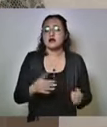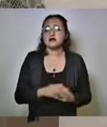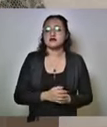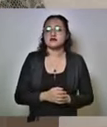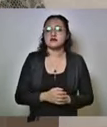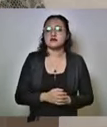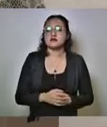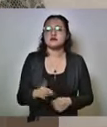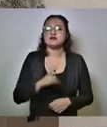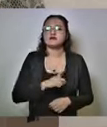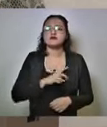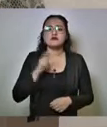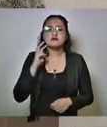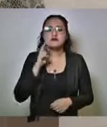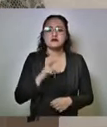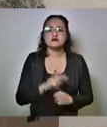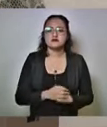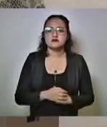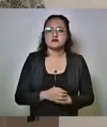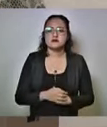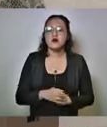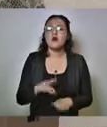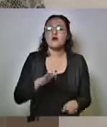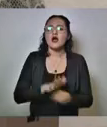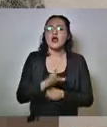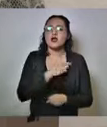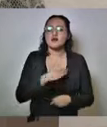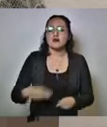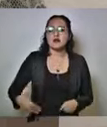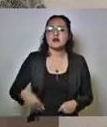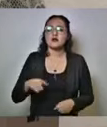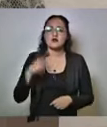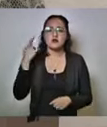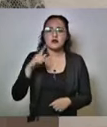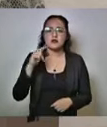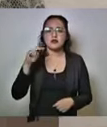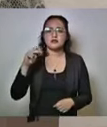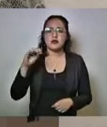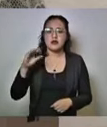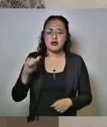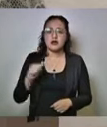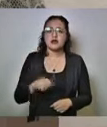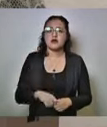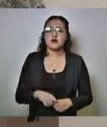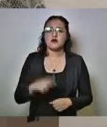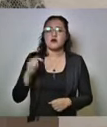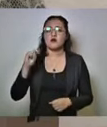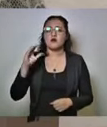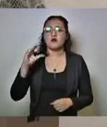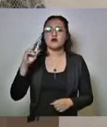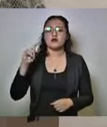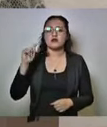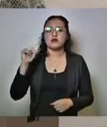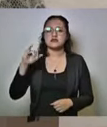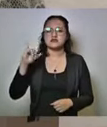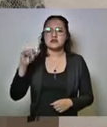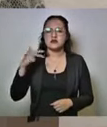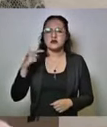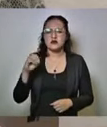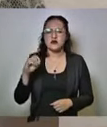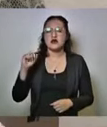visitados los siguientes municipios, Puebla, Tepeaca, Cuautlancingo, Acajete, Chiautla y